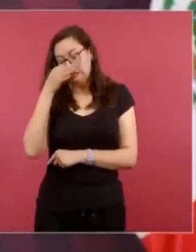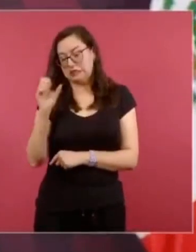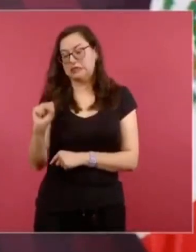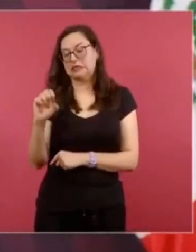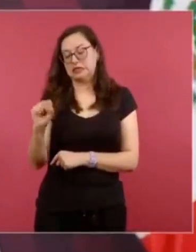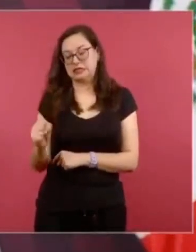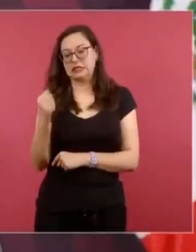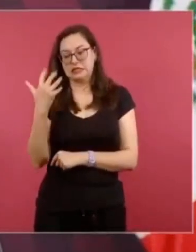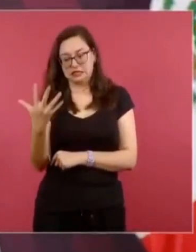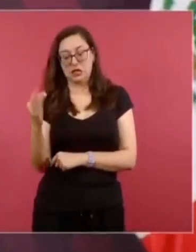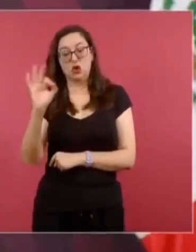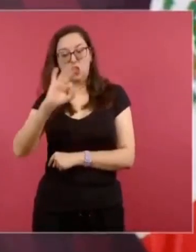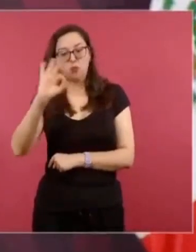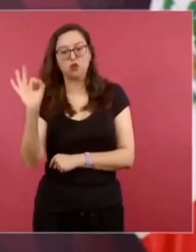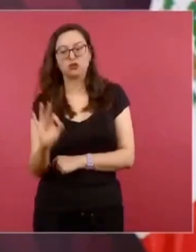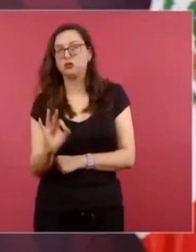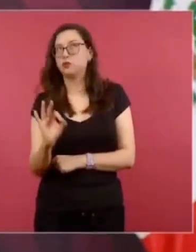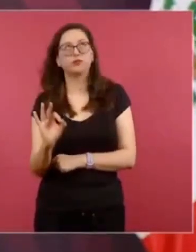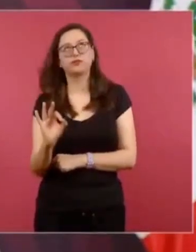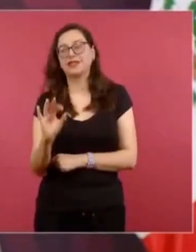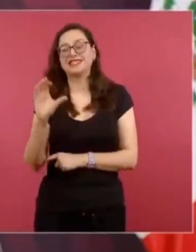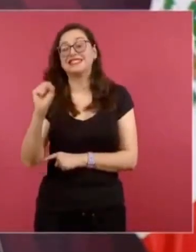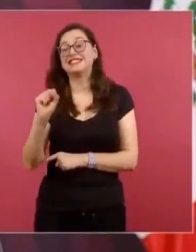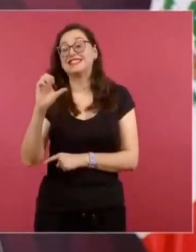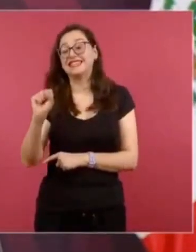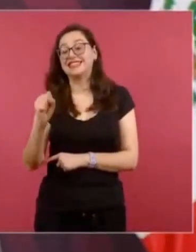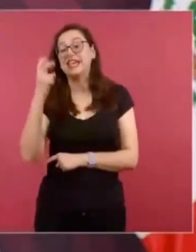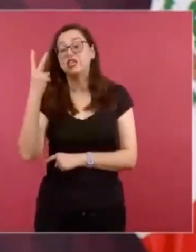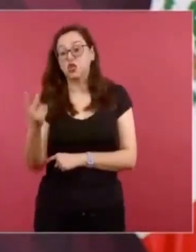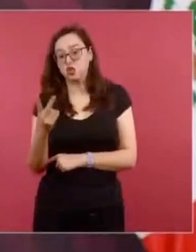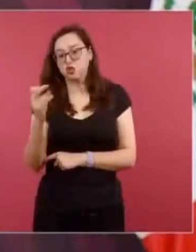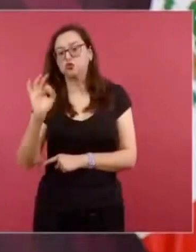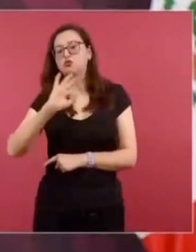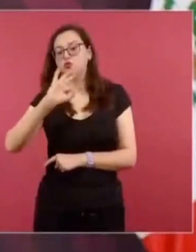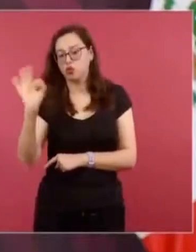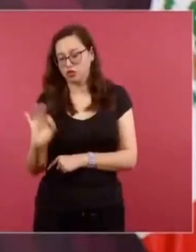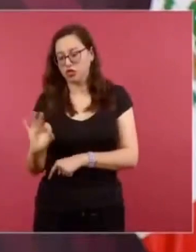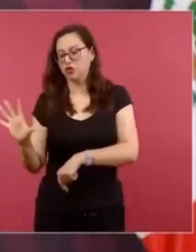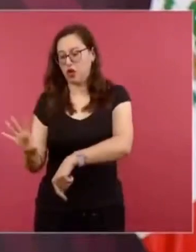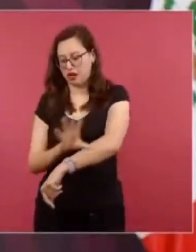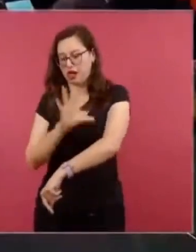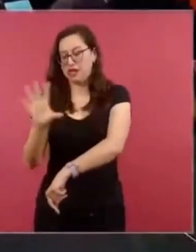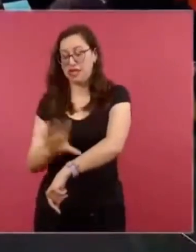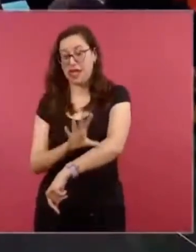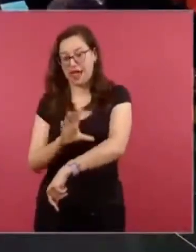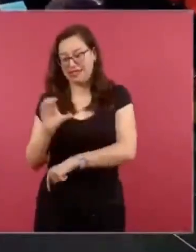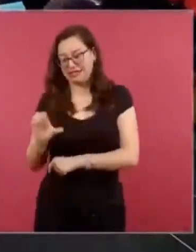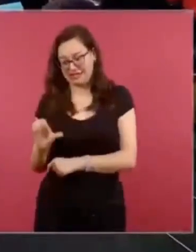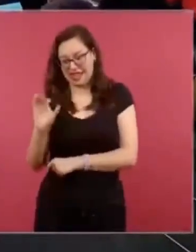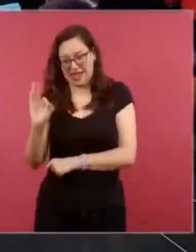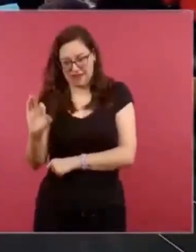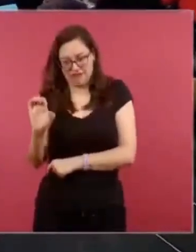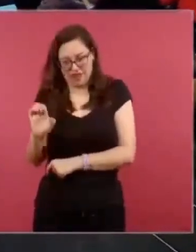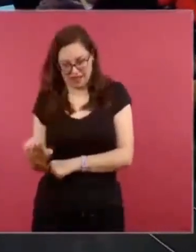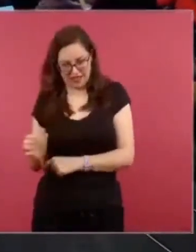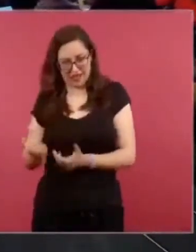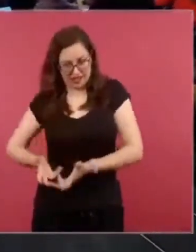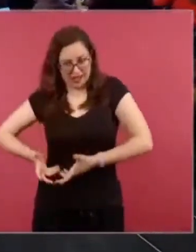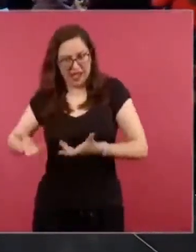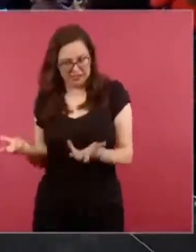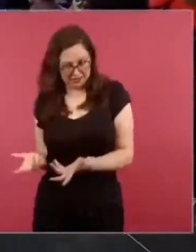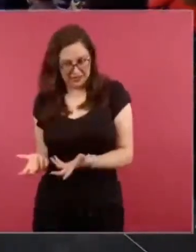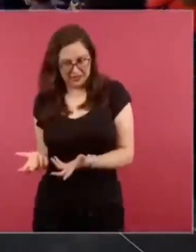65, 62 por ciento. Y esto va a generar más garantía y si tenemos ahora